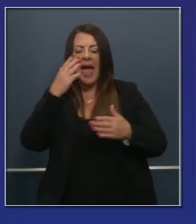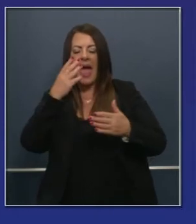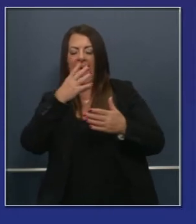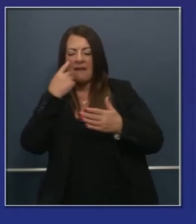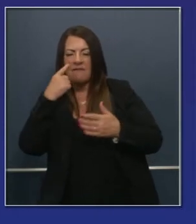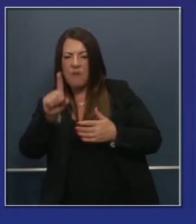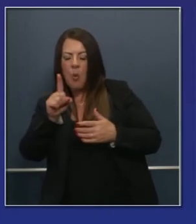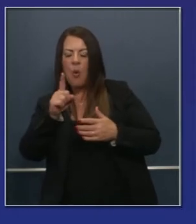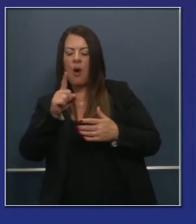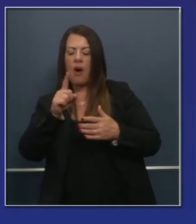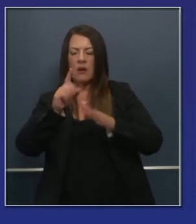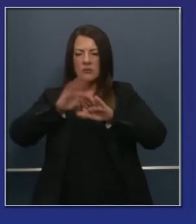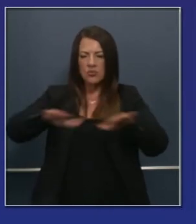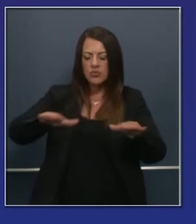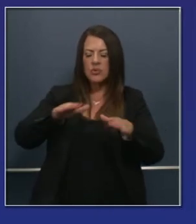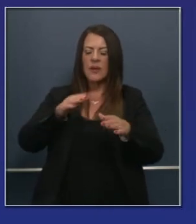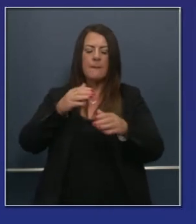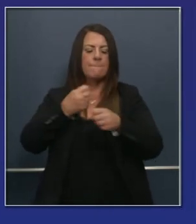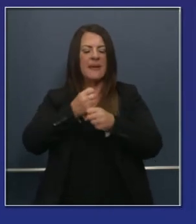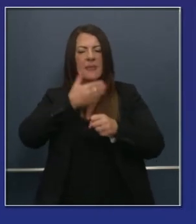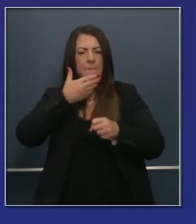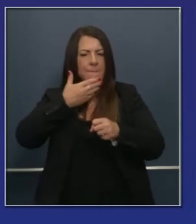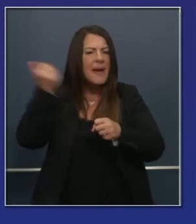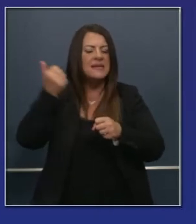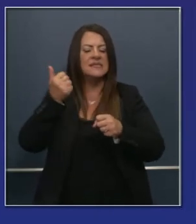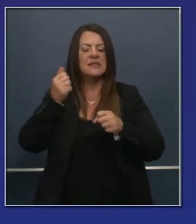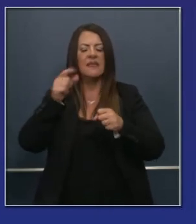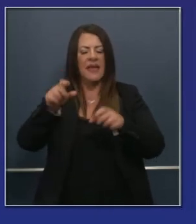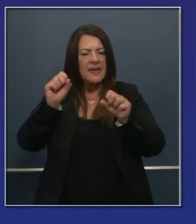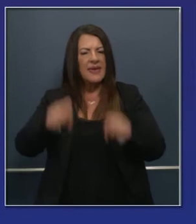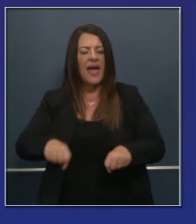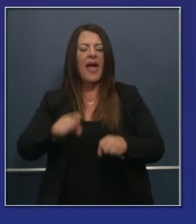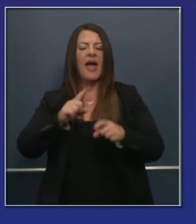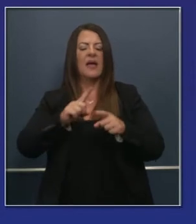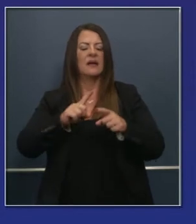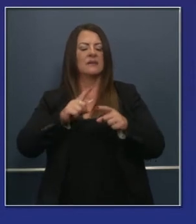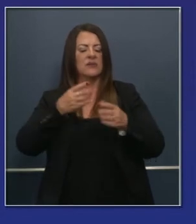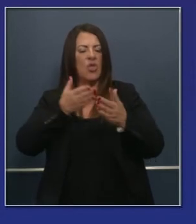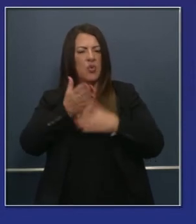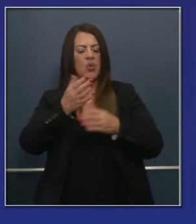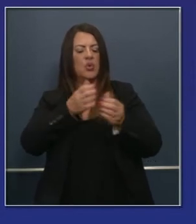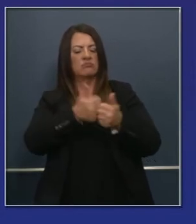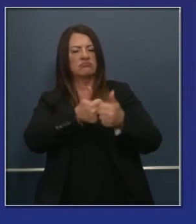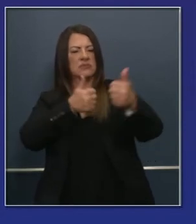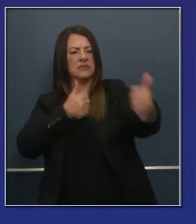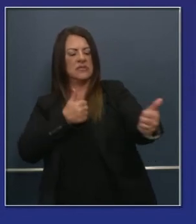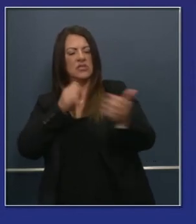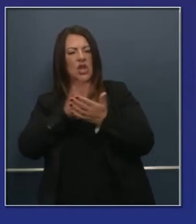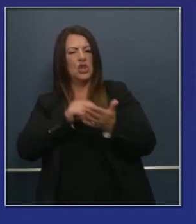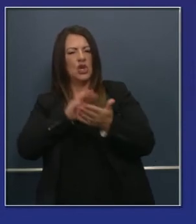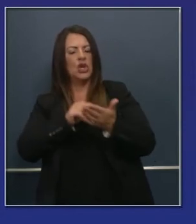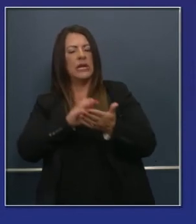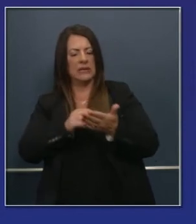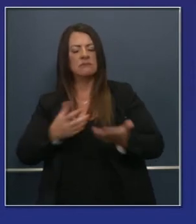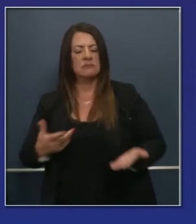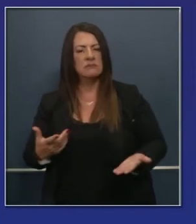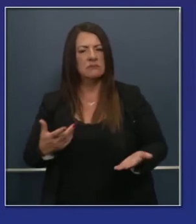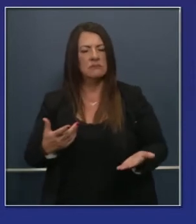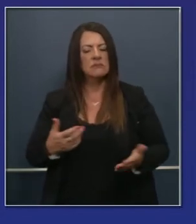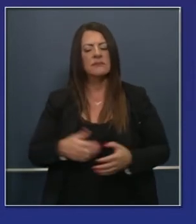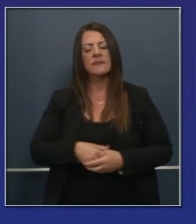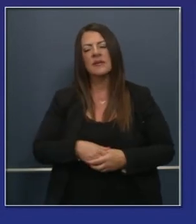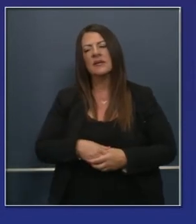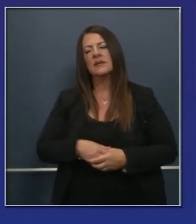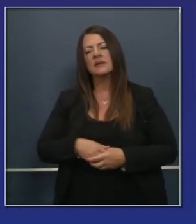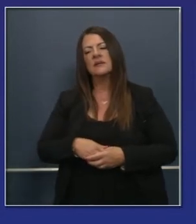qué tenemos que hacer esto en la educación a distancia y tener unas guías para encaminarnos bien, pero también el cómo, cómo hacerlo del fondo hasta arriba, no